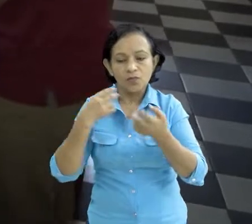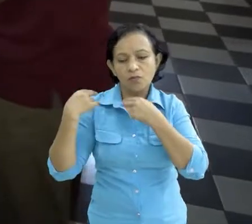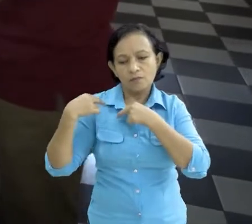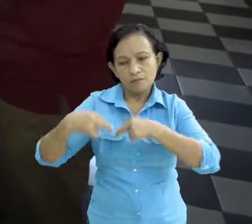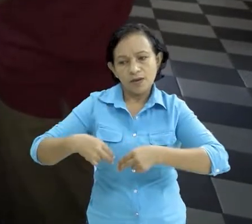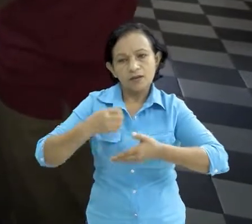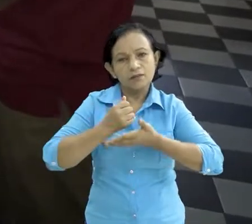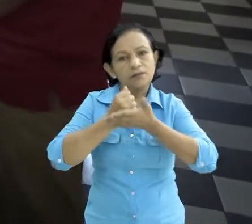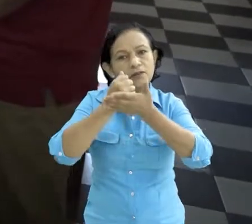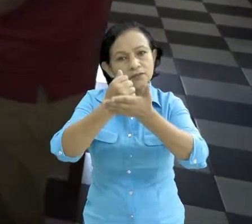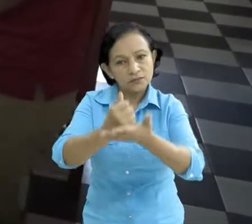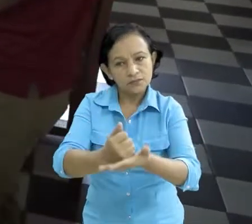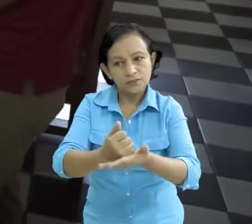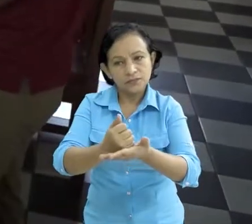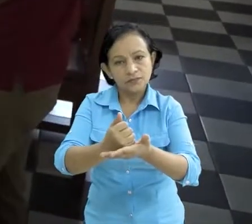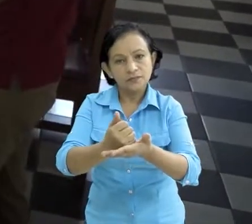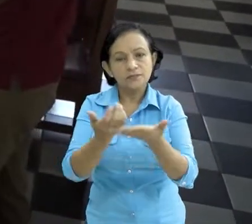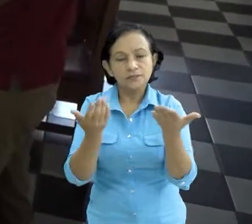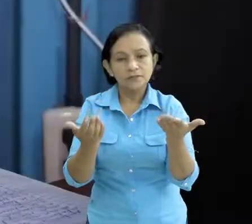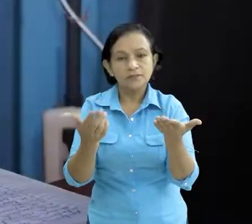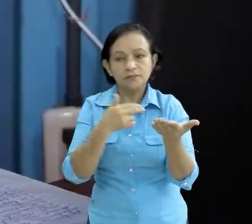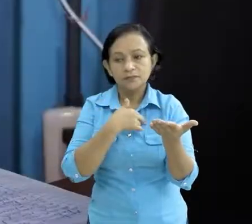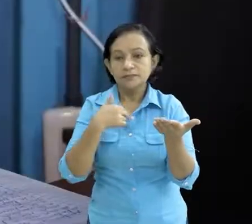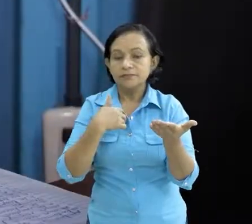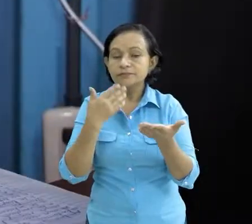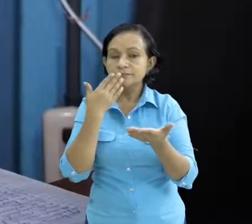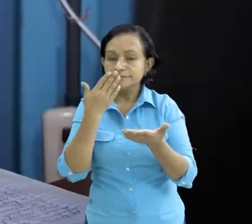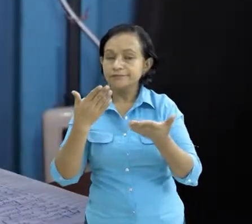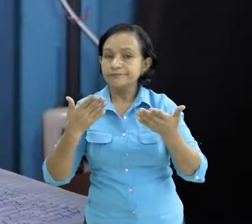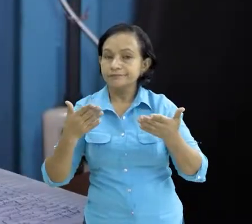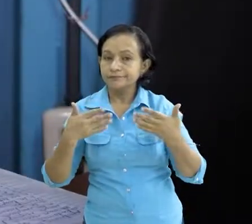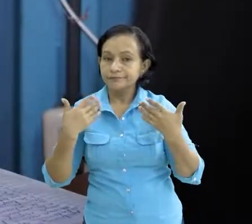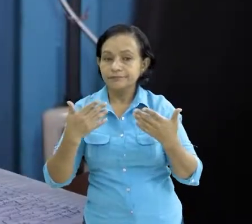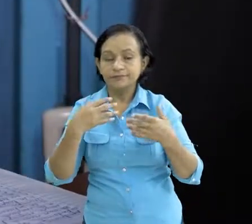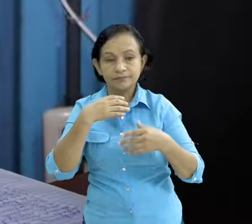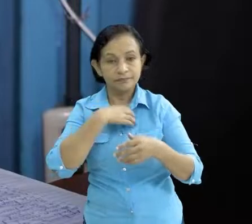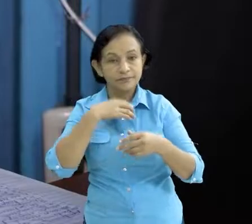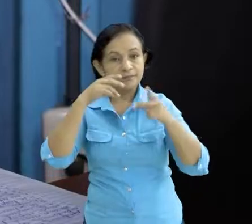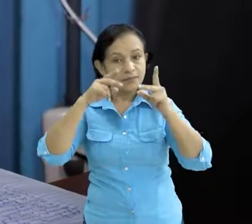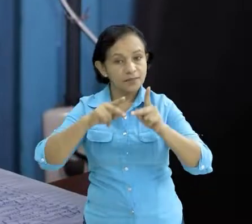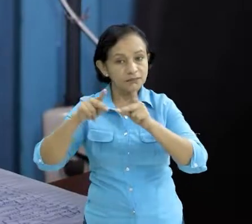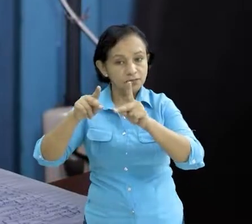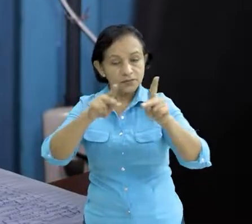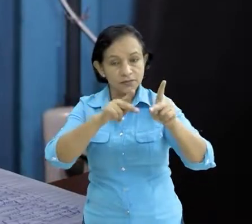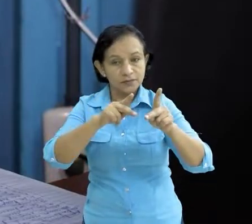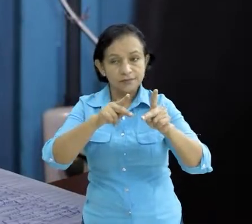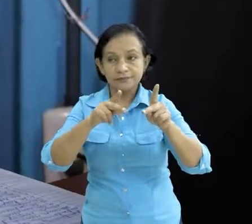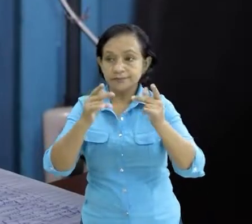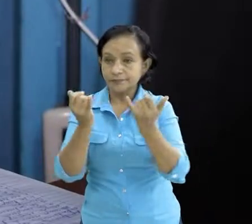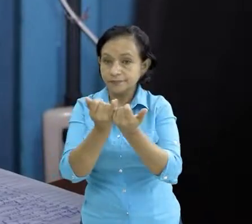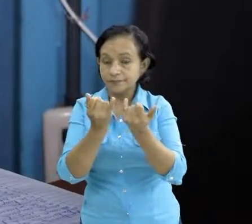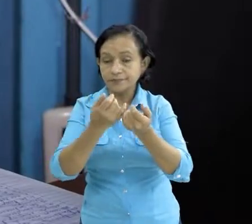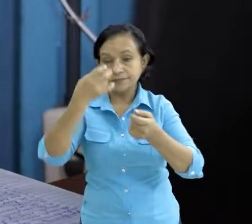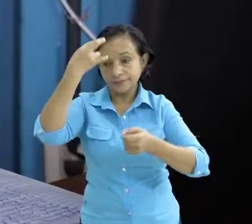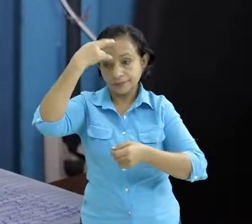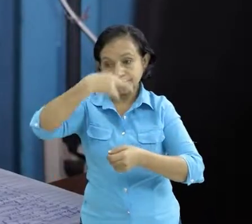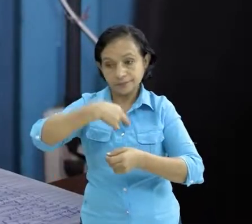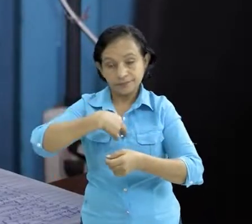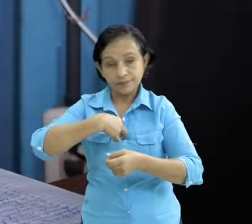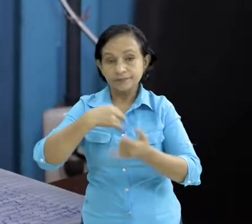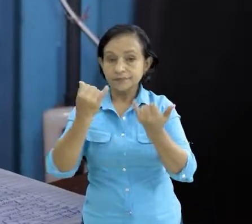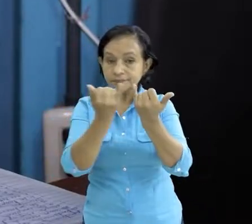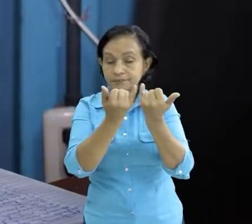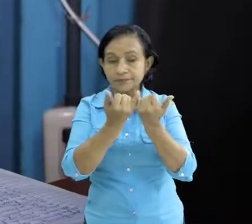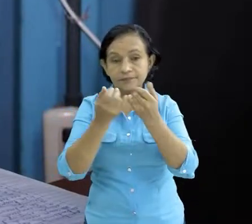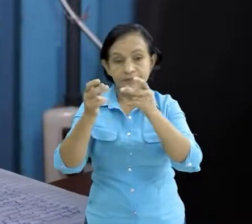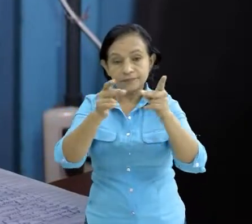humano y eso es muy muy gratificante pues para uno también como persona como funcionario es responsable pero